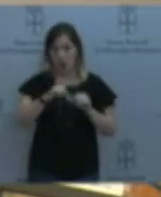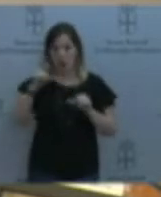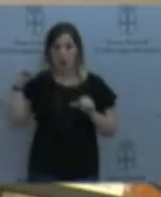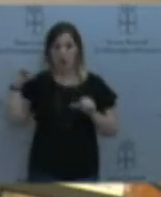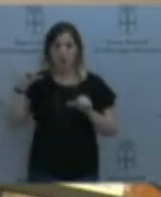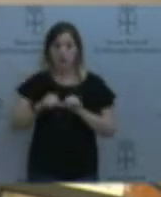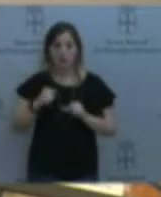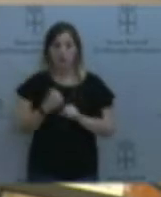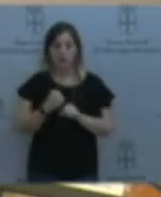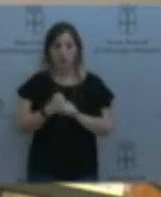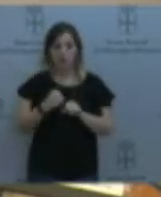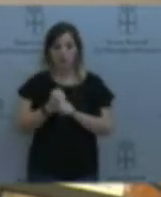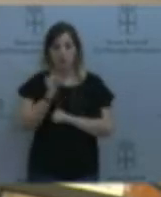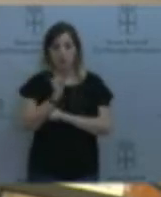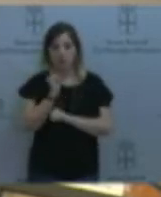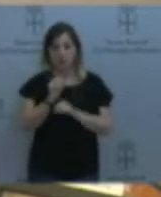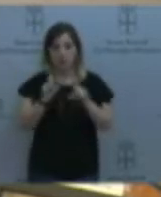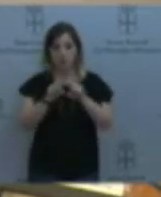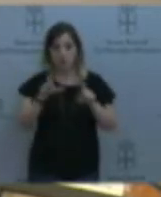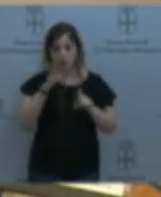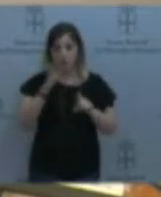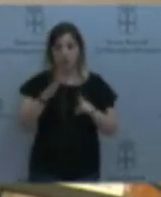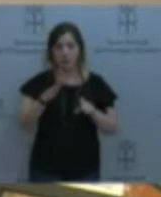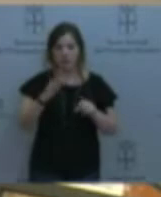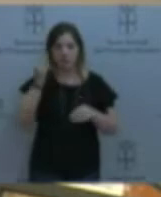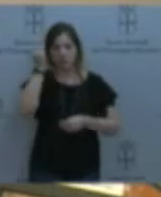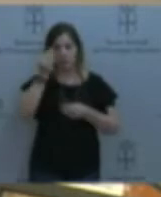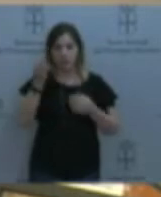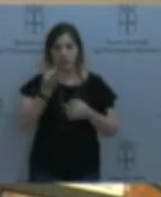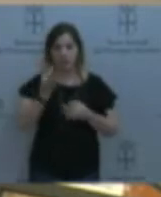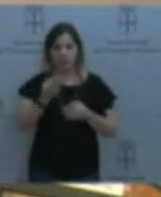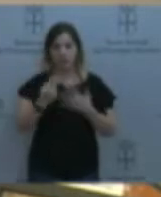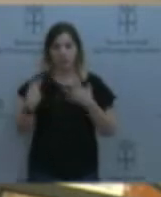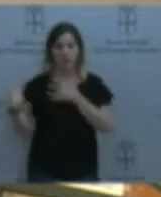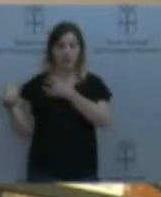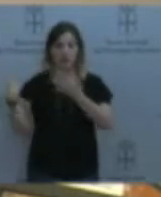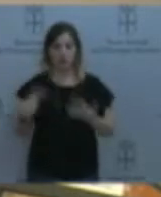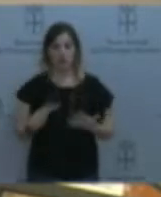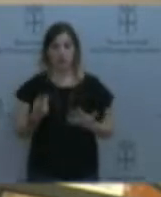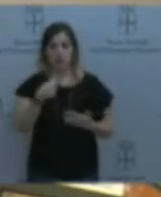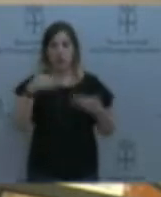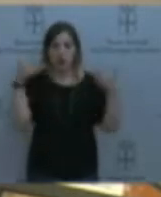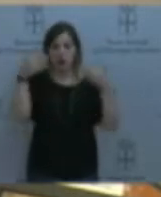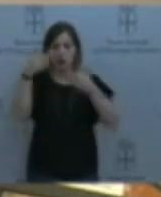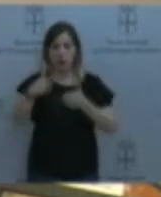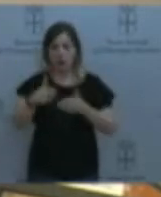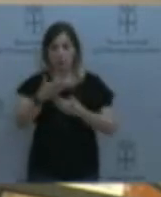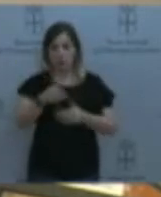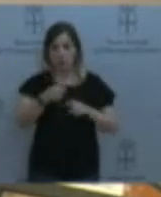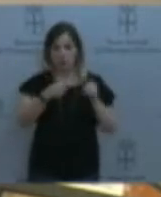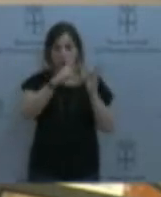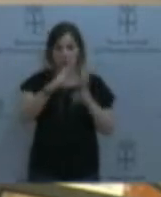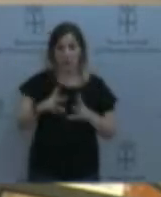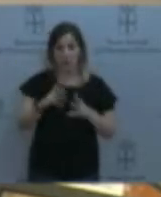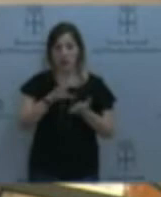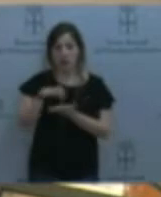echar cuenta de que en los últimos siete años atendemos de media en nuestros centros a 479 menores